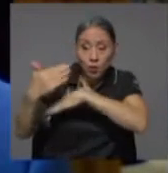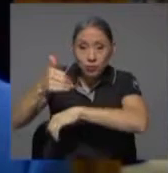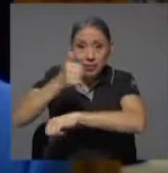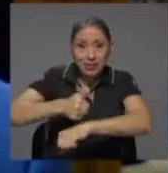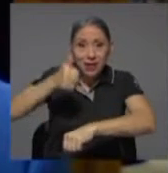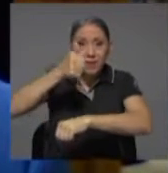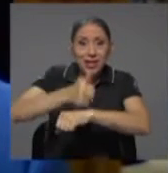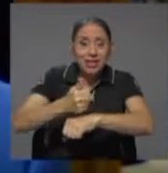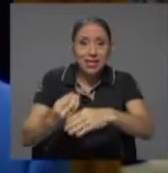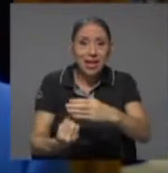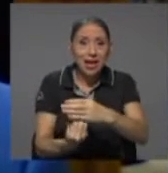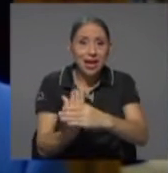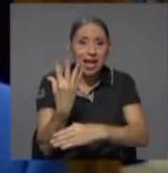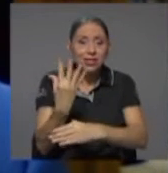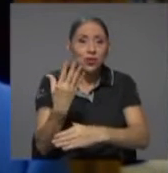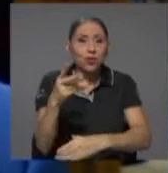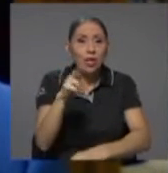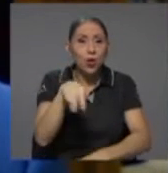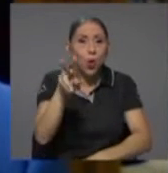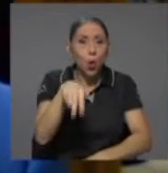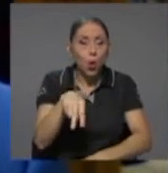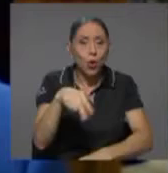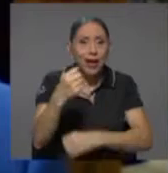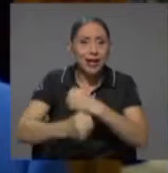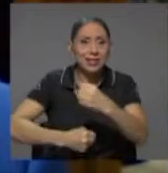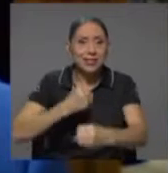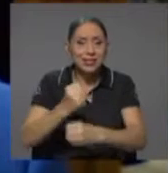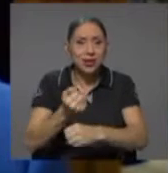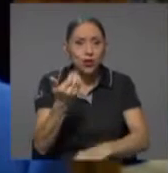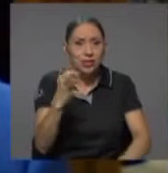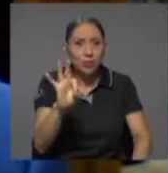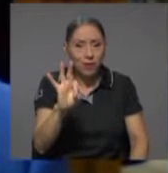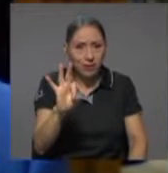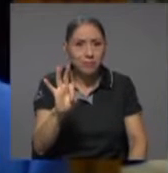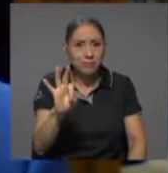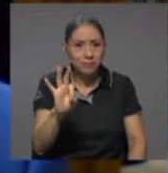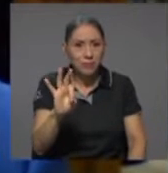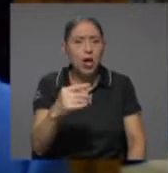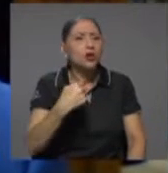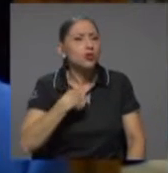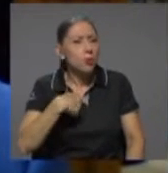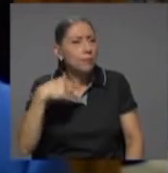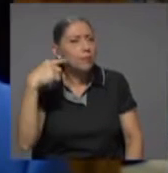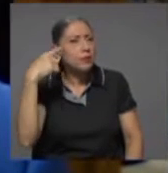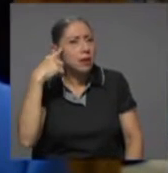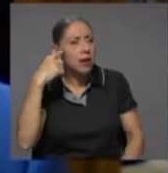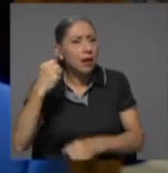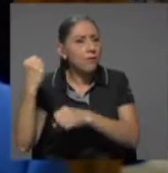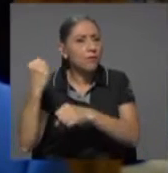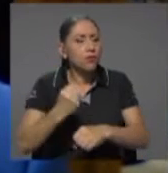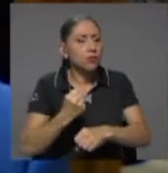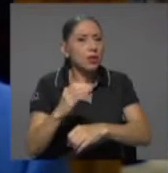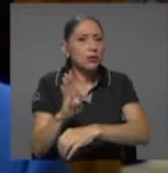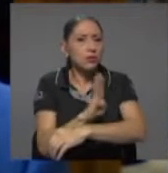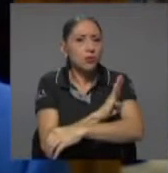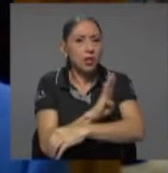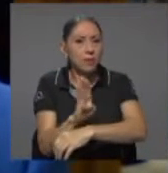creación del Colón, ya en el siglo XIX. Yo pensaría que la fundación del Banco